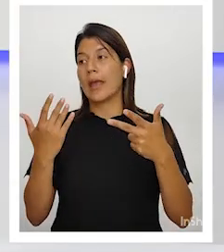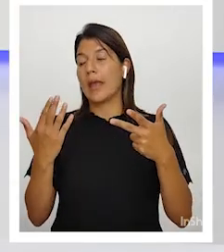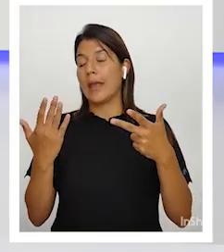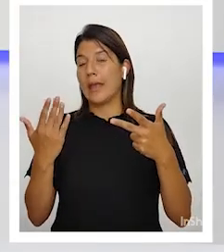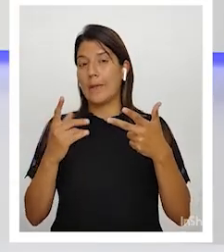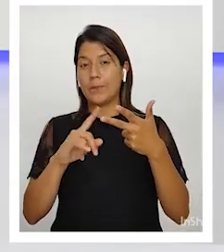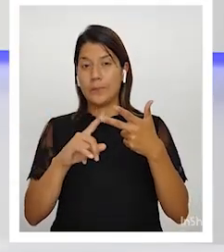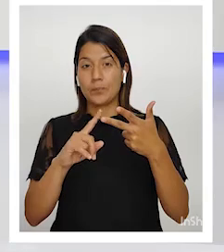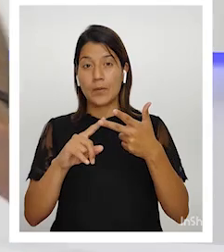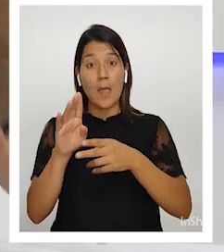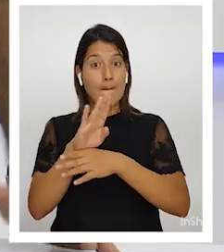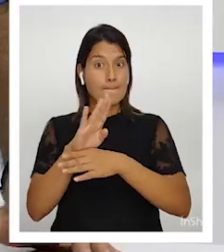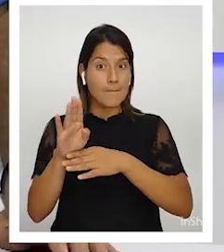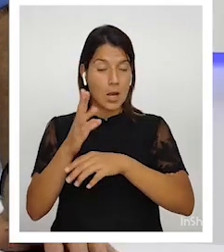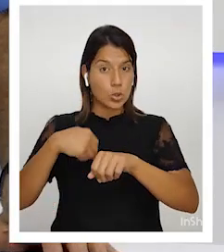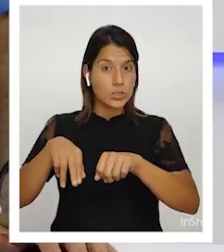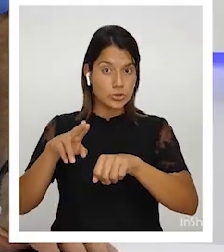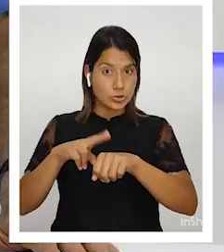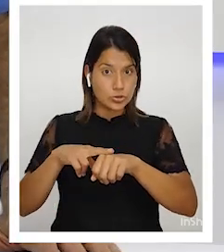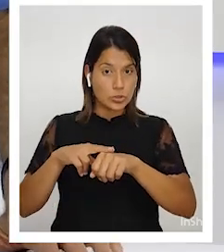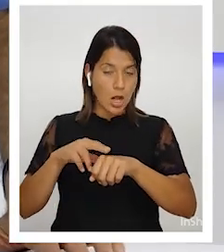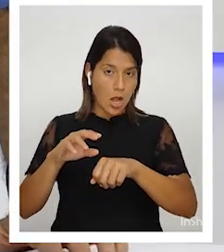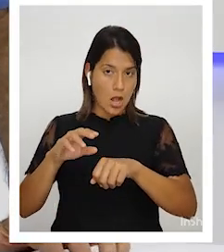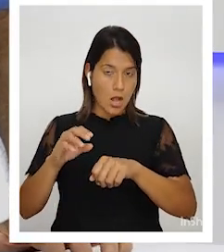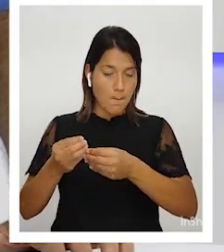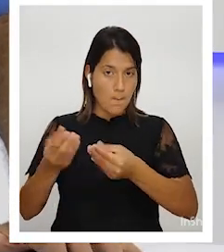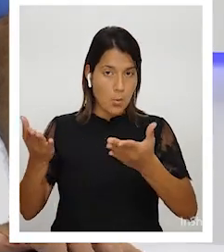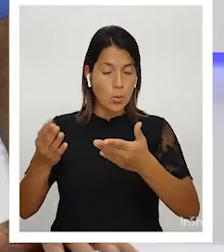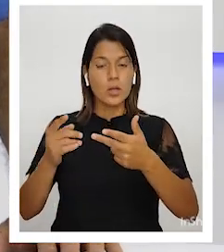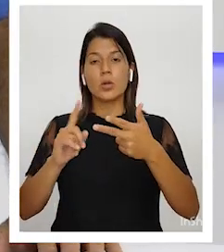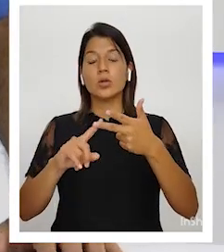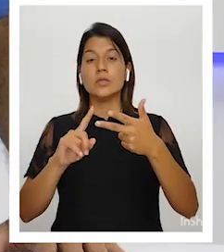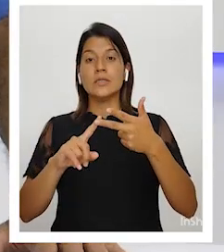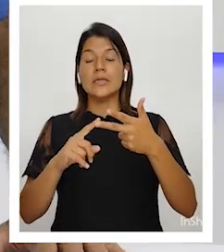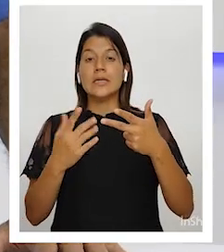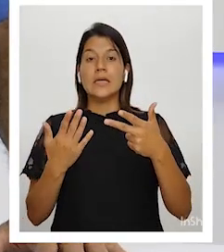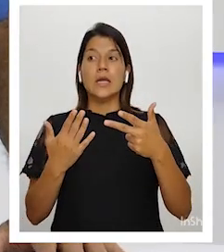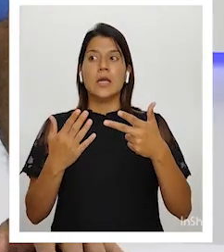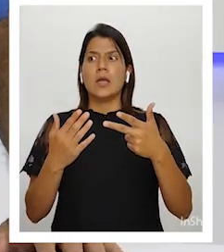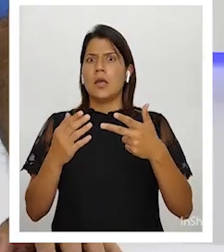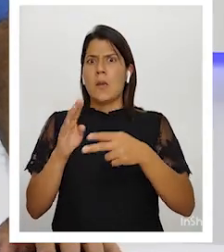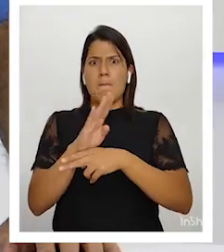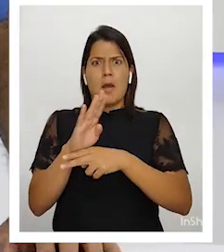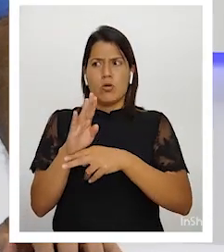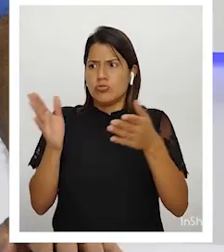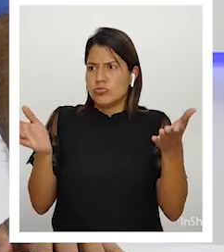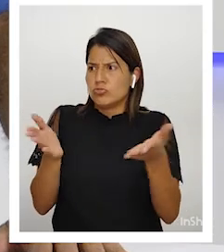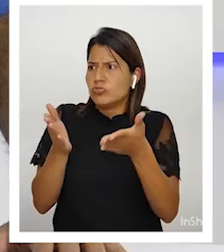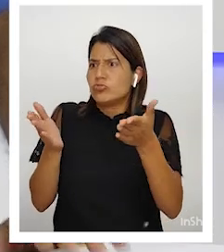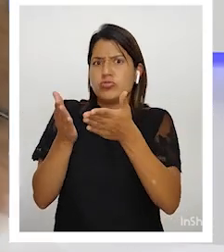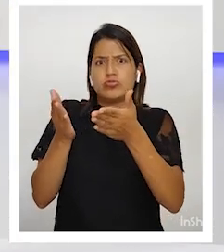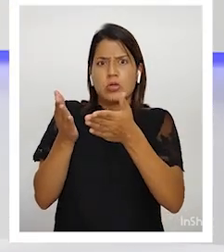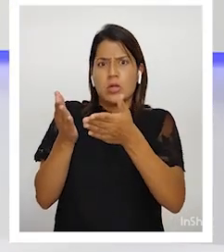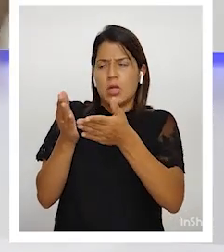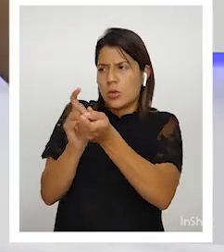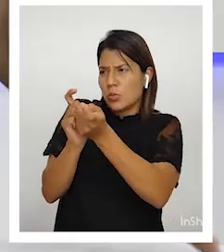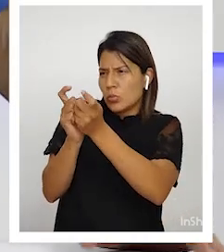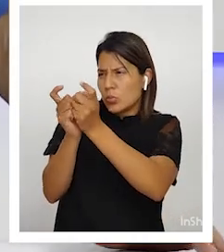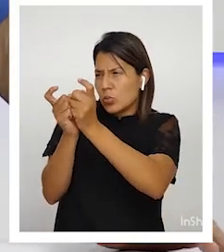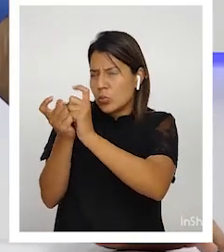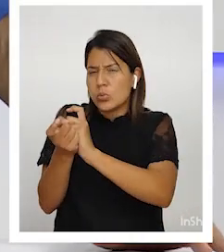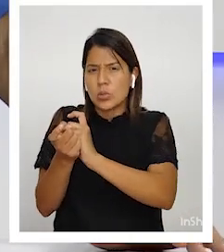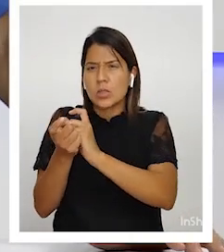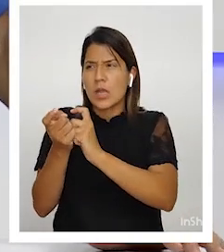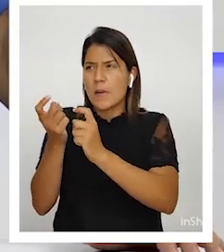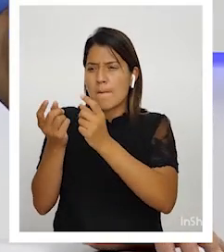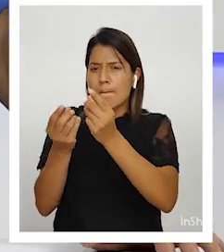los bancos nacionalizados que impulsaron la renovación de cafetales, la diversificación